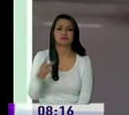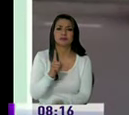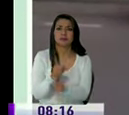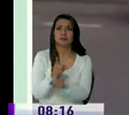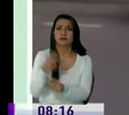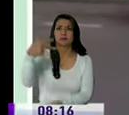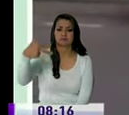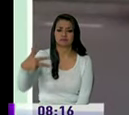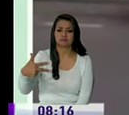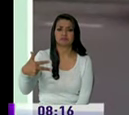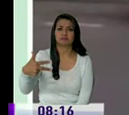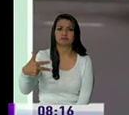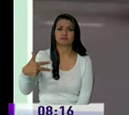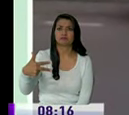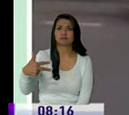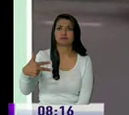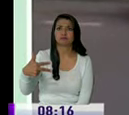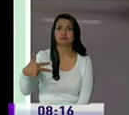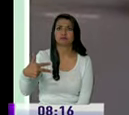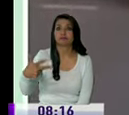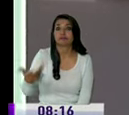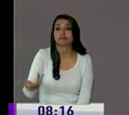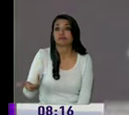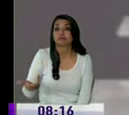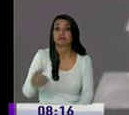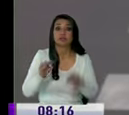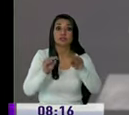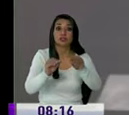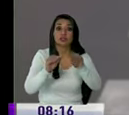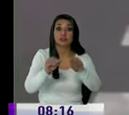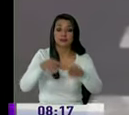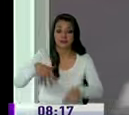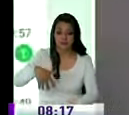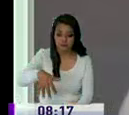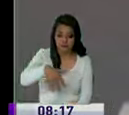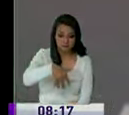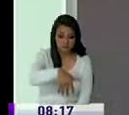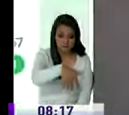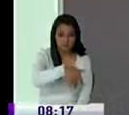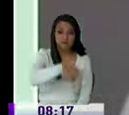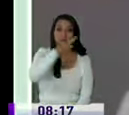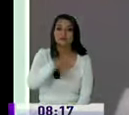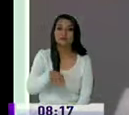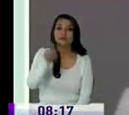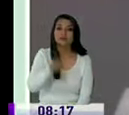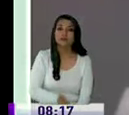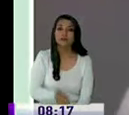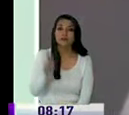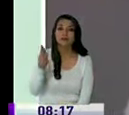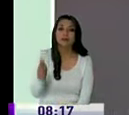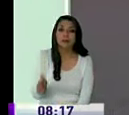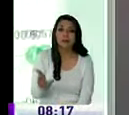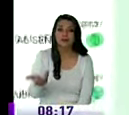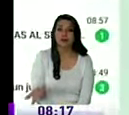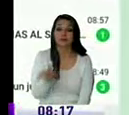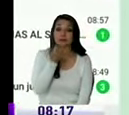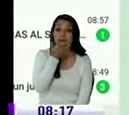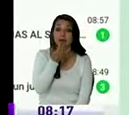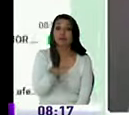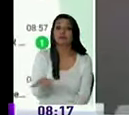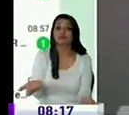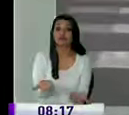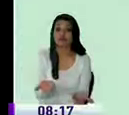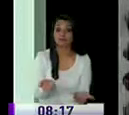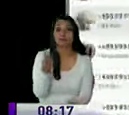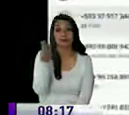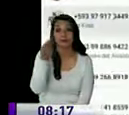al camionetero este señor no le enseñaron que aquí no se debe parquear y esta infracción primero